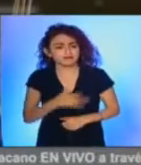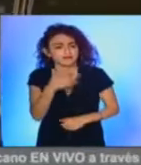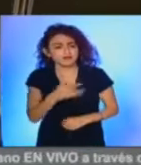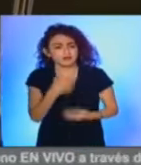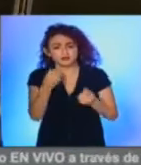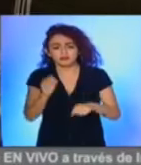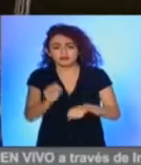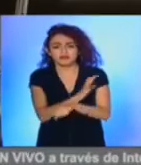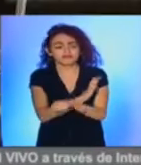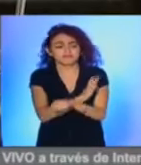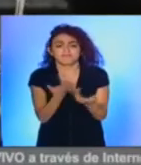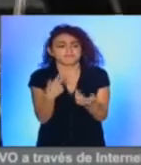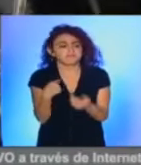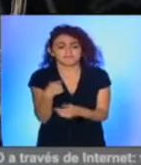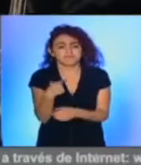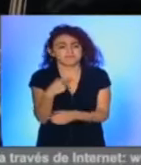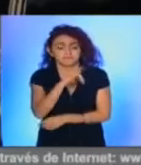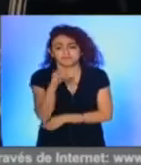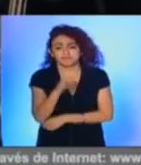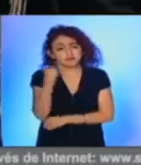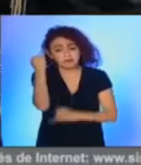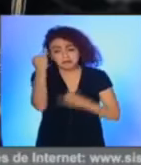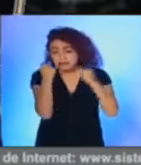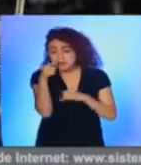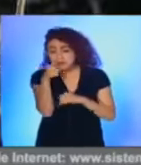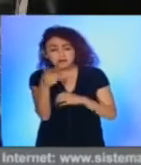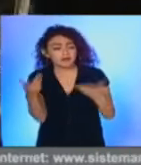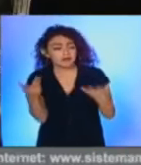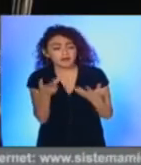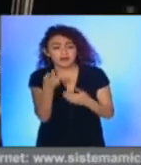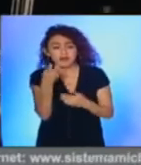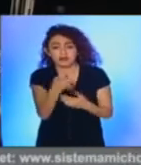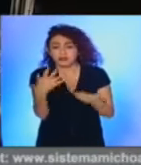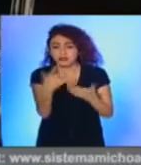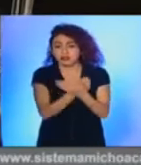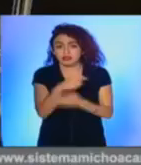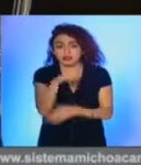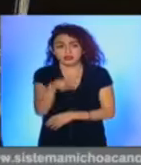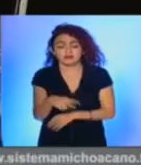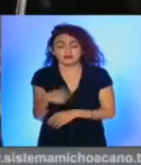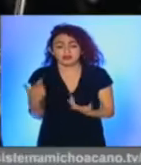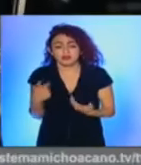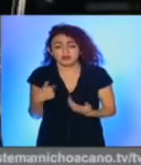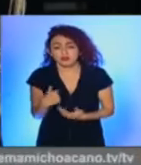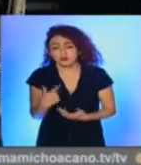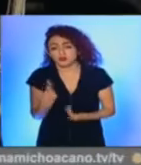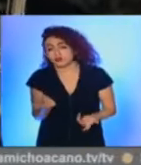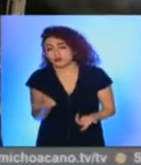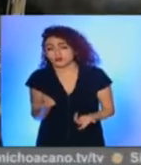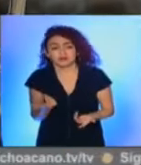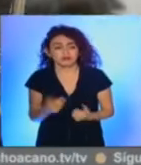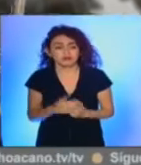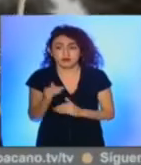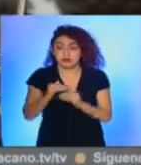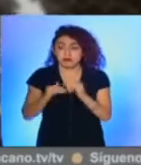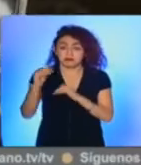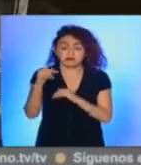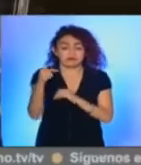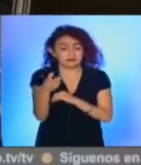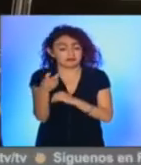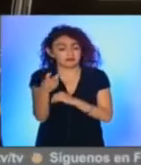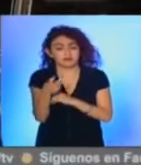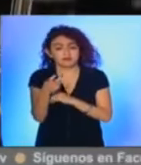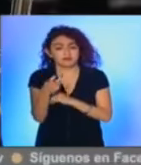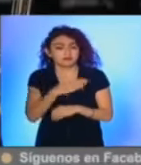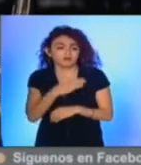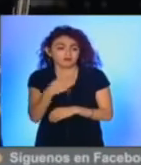emoción porque no me esperaba sacar este resultado, la verdad, esperaba no salir tan alto. Que es una